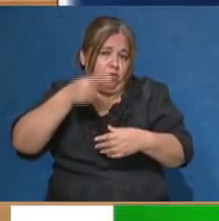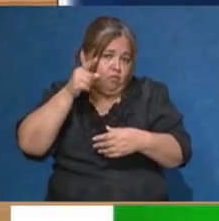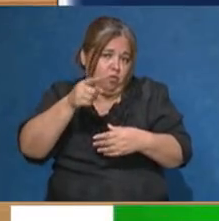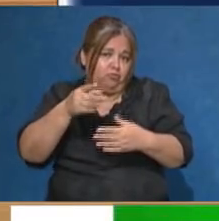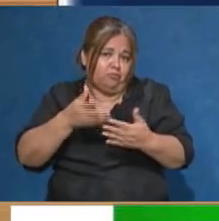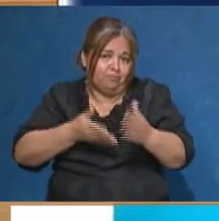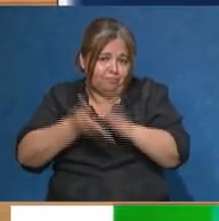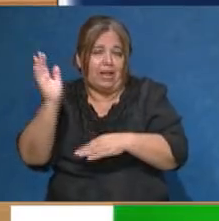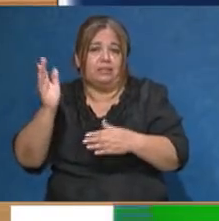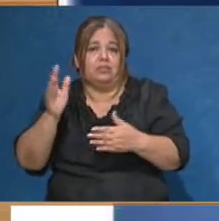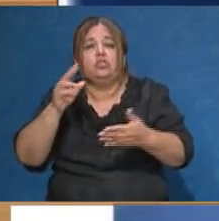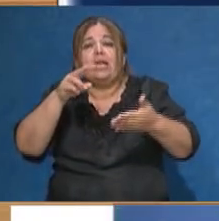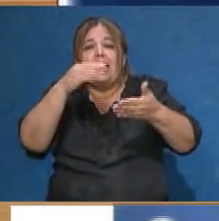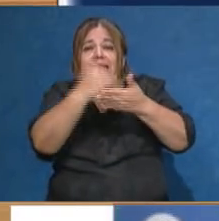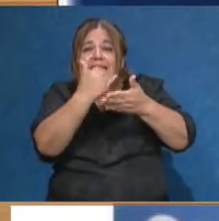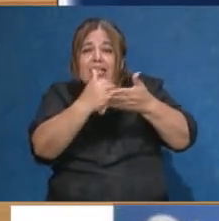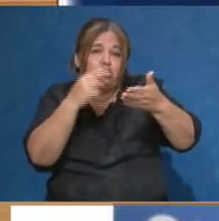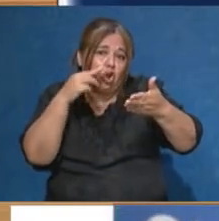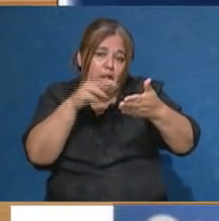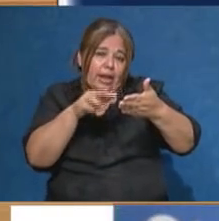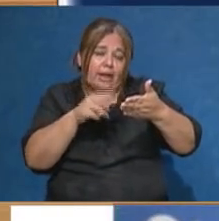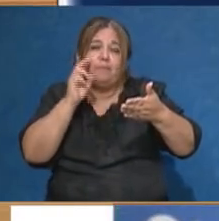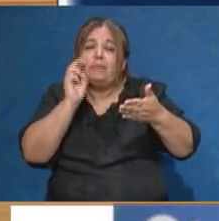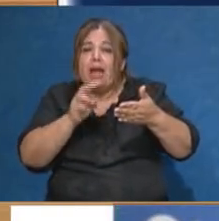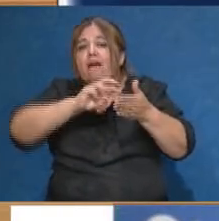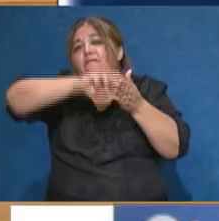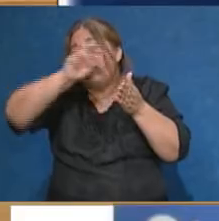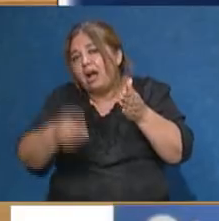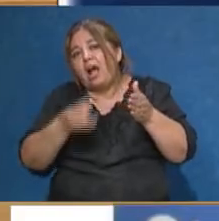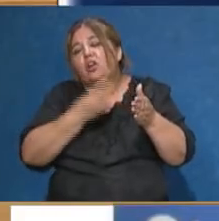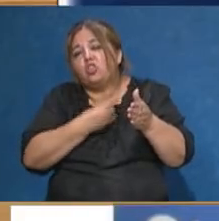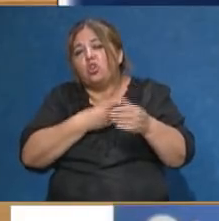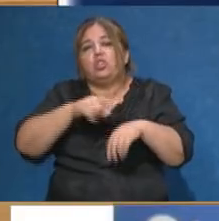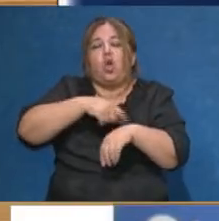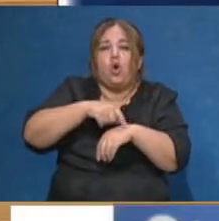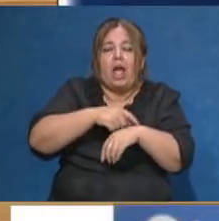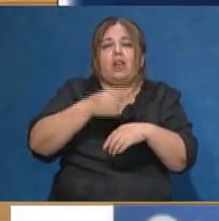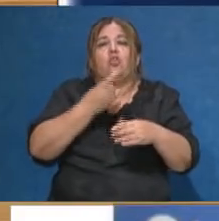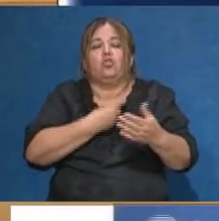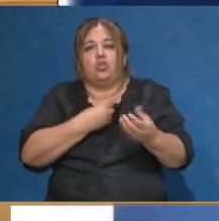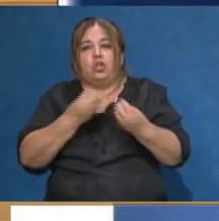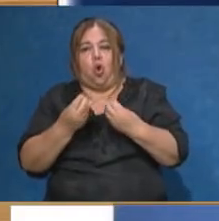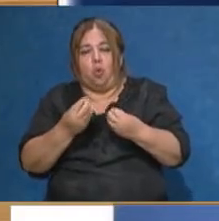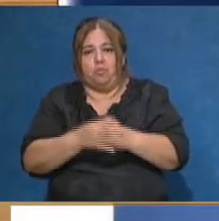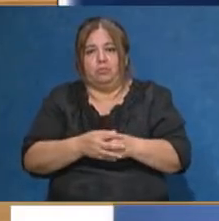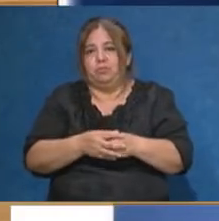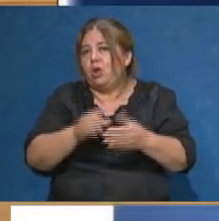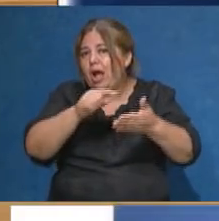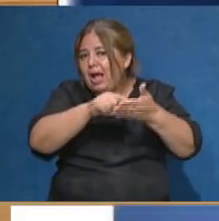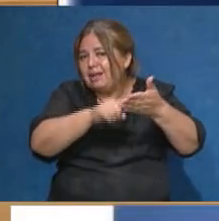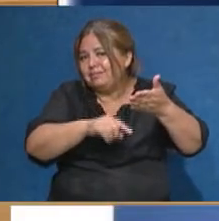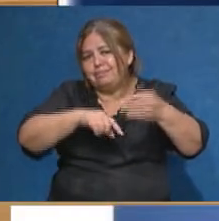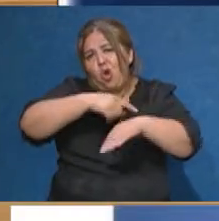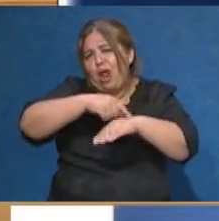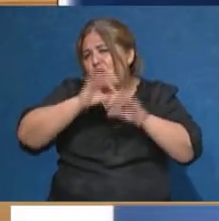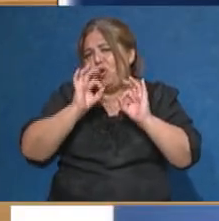que te acostumbres, léete el texto. Fijate dónde te tenés que bajar, los horarios. Chequen bien esta aplicación, pero acá está todo. Tienen que ir